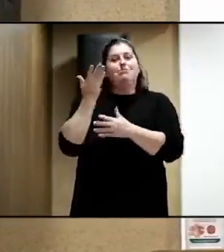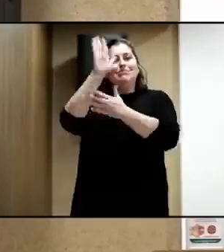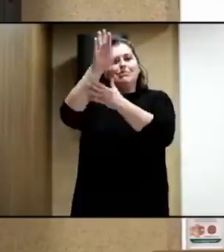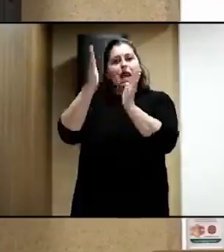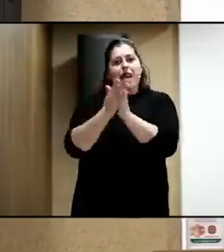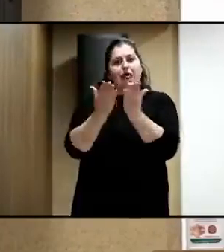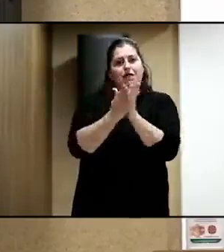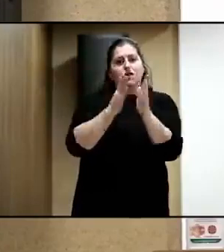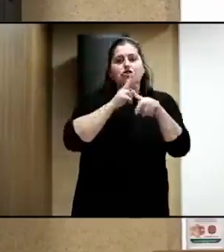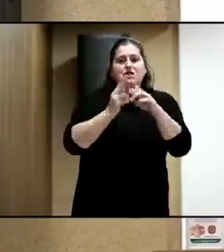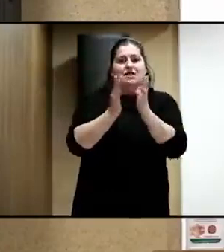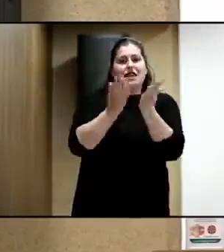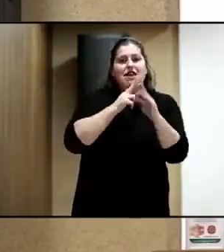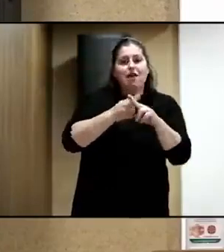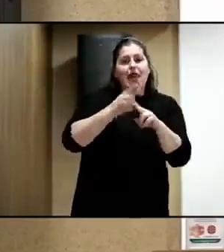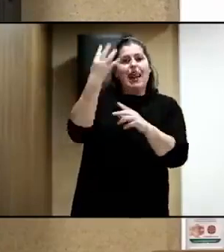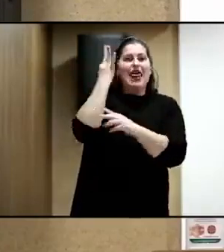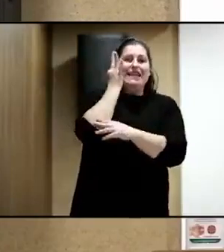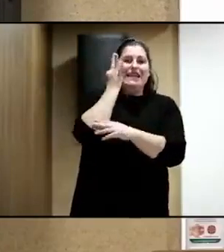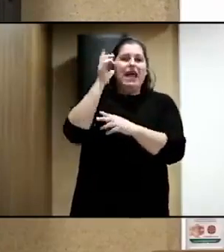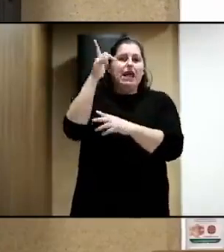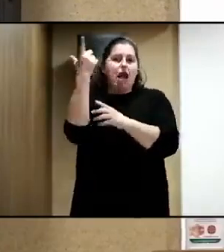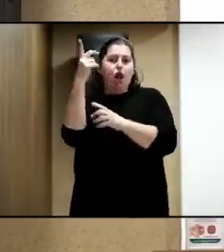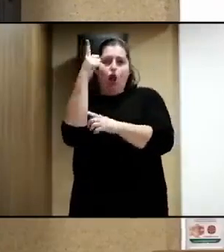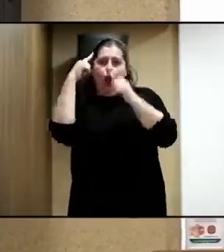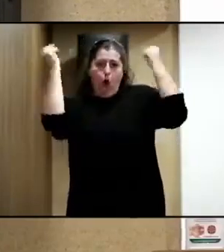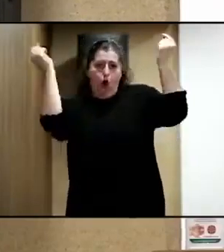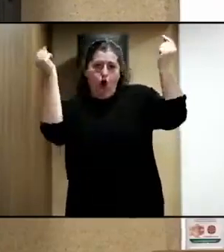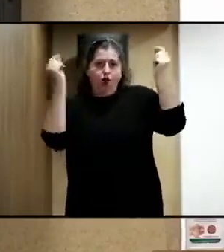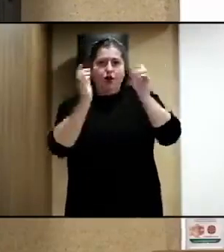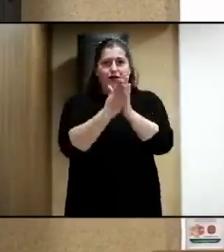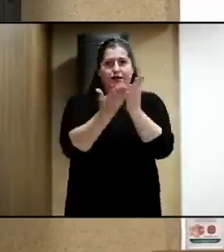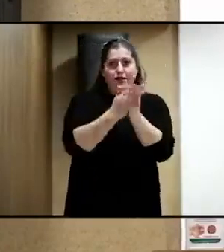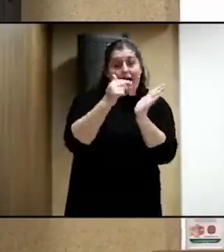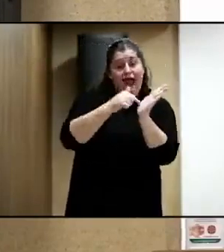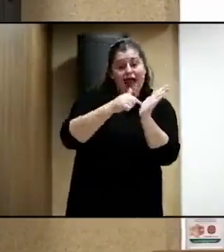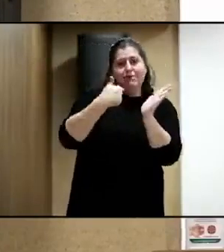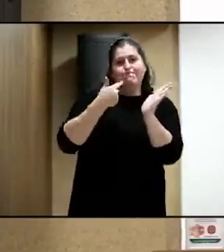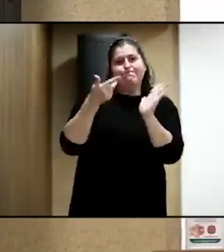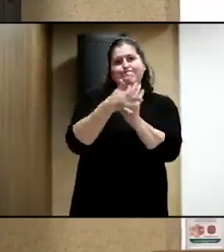La Niña y el Lobo, en el que, bueno, un poco ella nos viene a contar